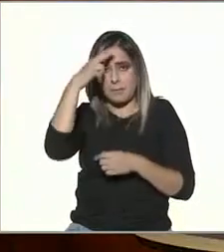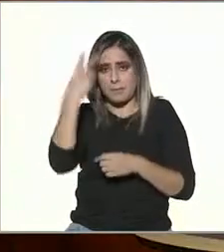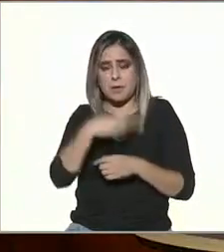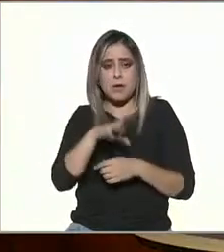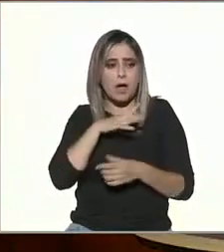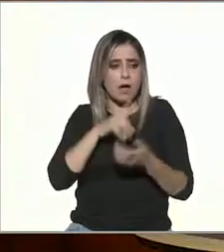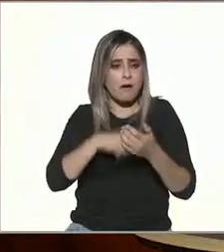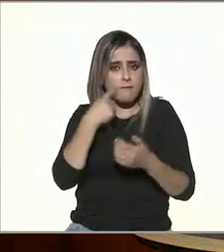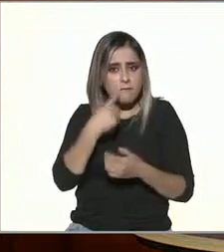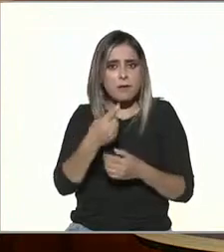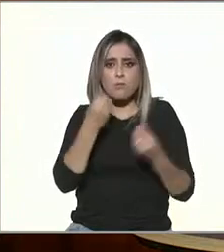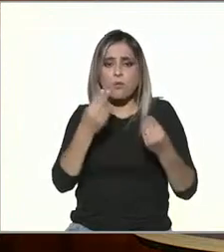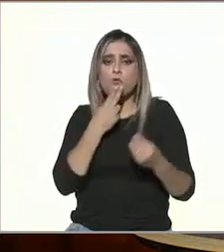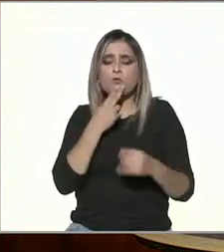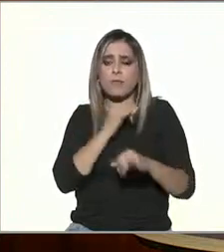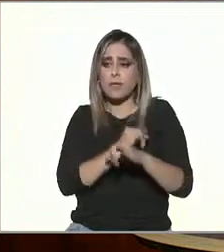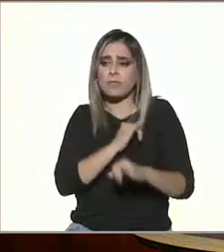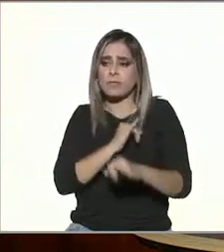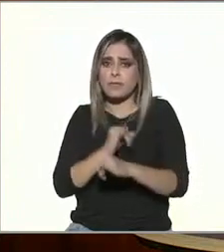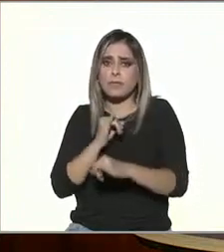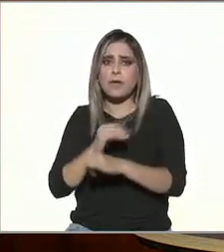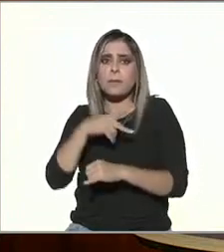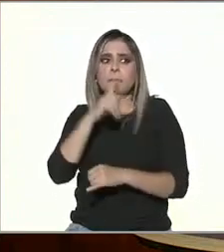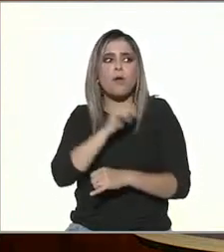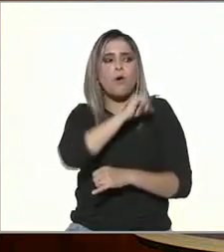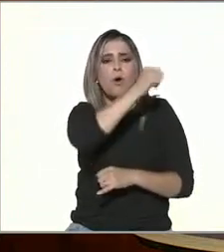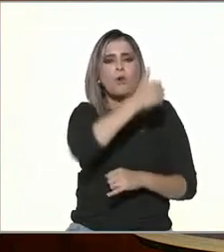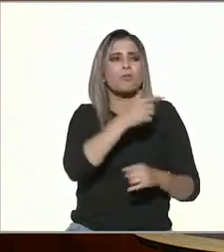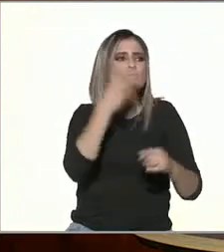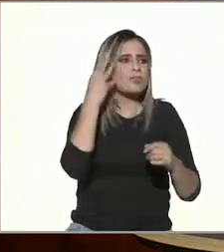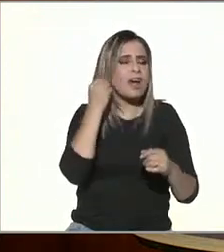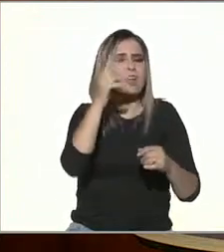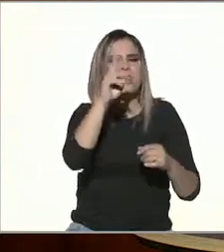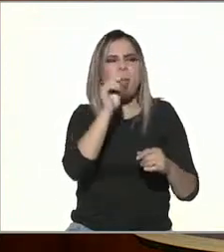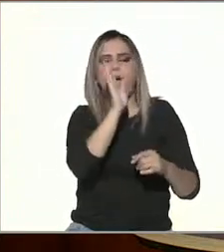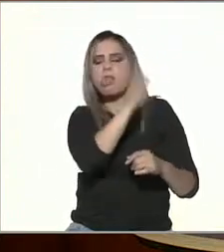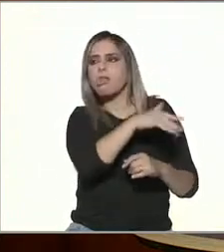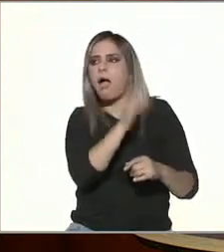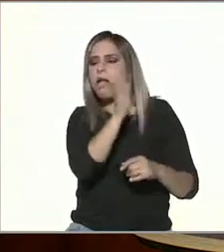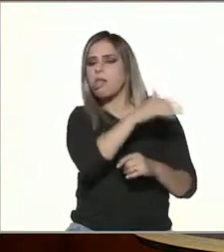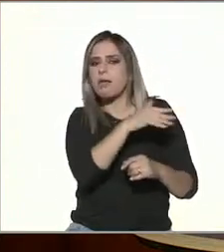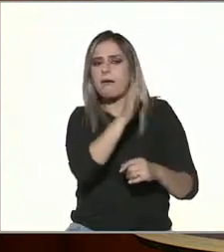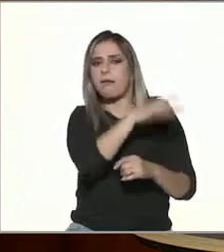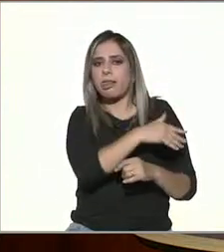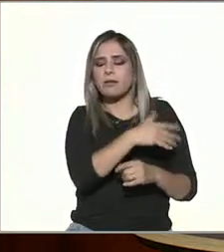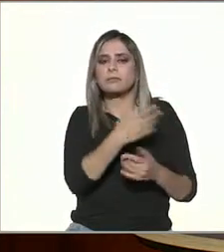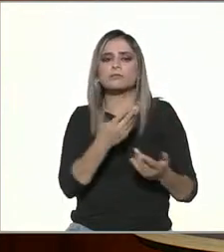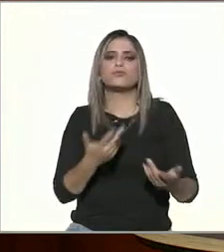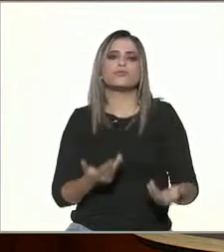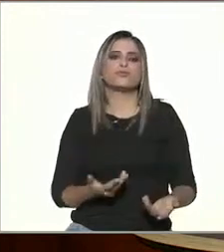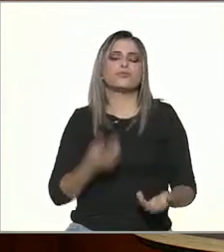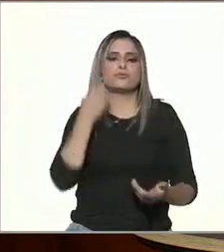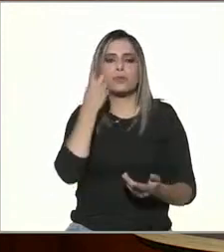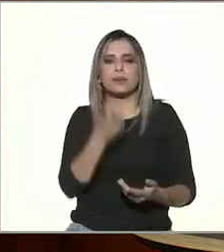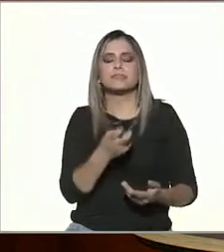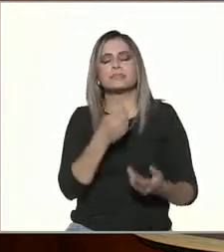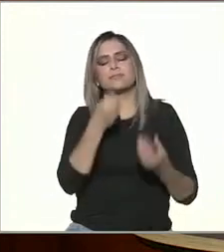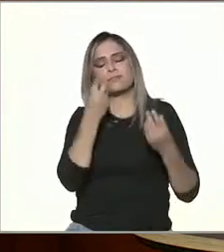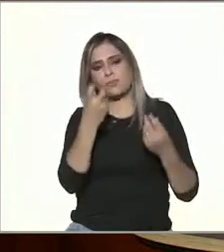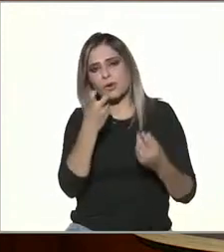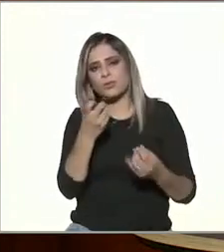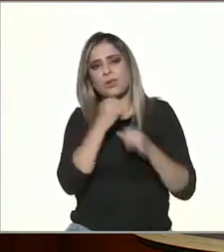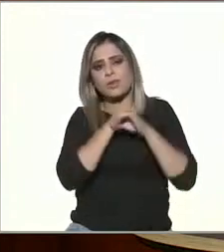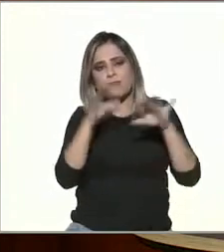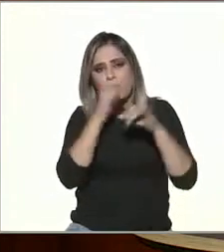aumentado el consumo de internet pero hemos dejado de lado muchos medios de comunicación y eso provoca los estados de muchísima desinformación que también